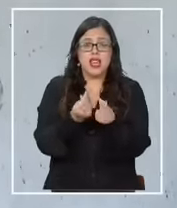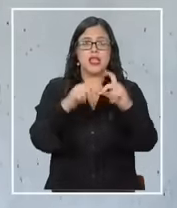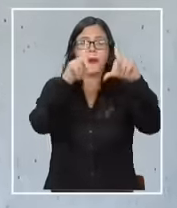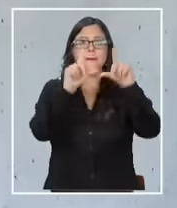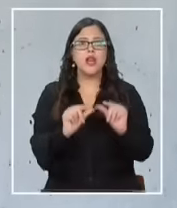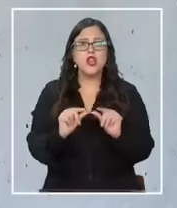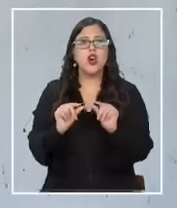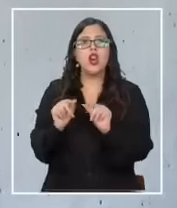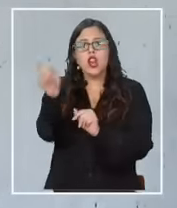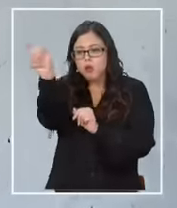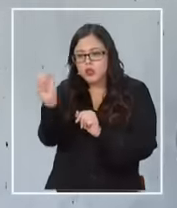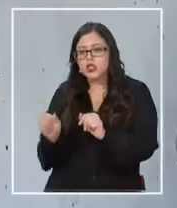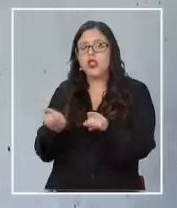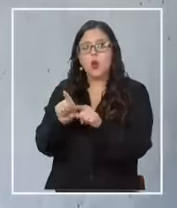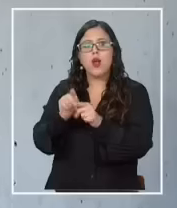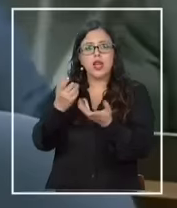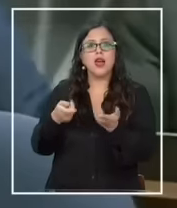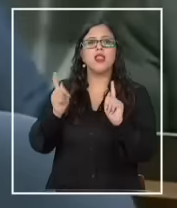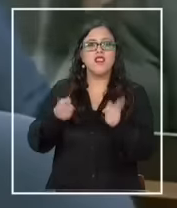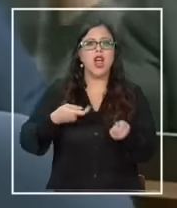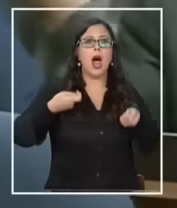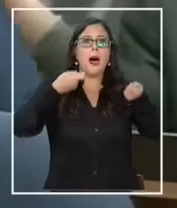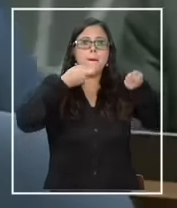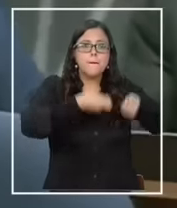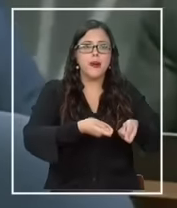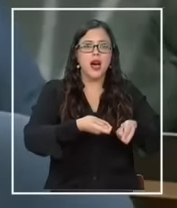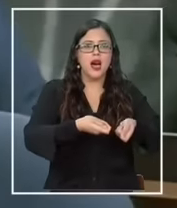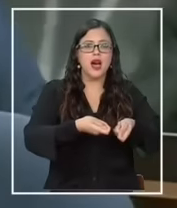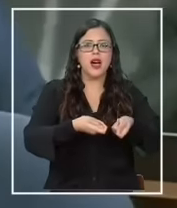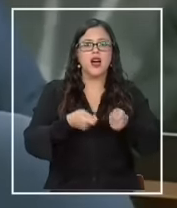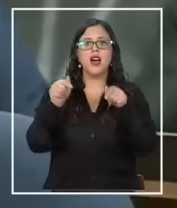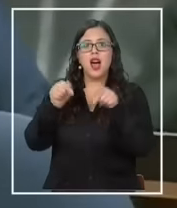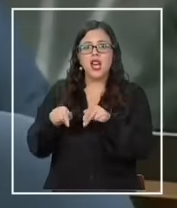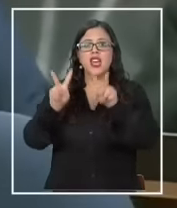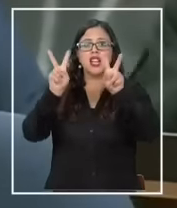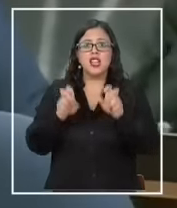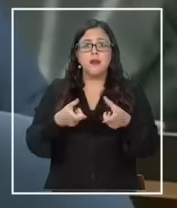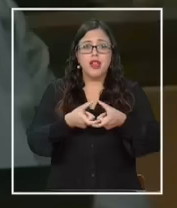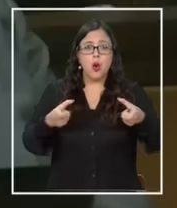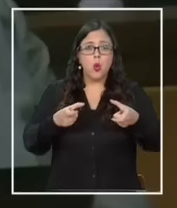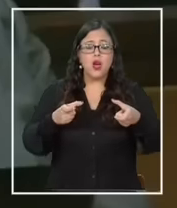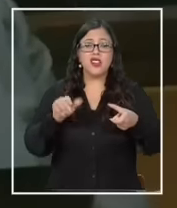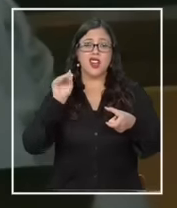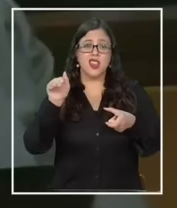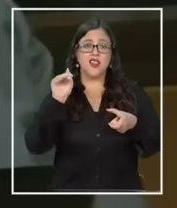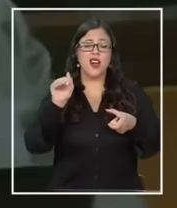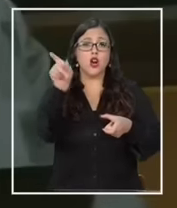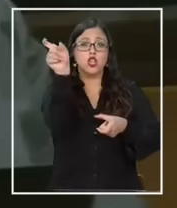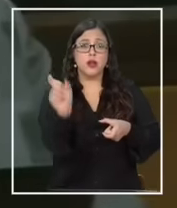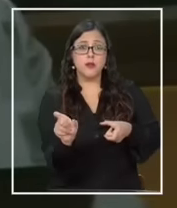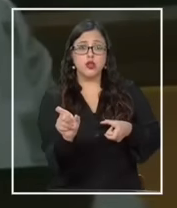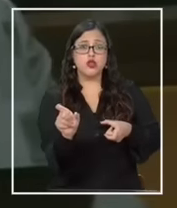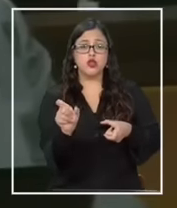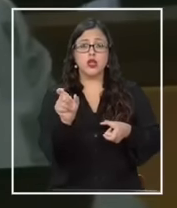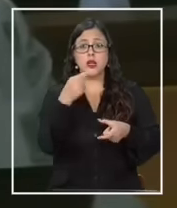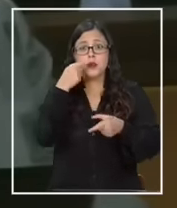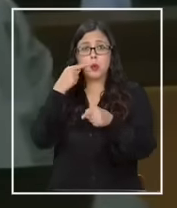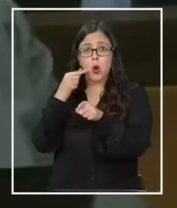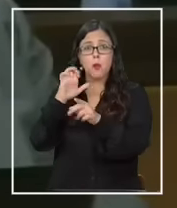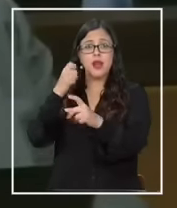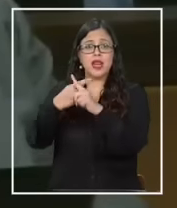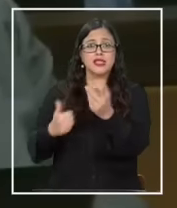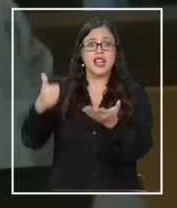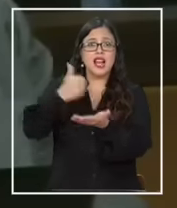menor a la que como contribuyente le correspondía pagar. De acuerdo con el movimiento de las cuentas bancarias del imputado, este recibió, a lo menos,